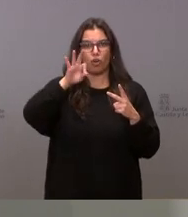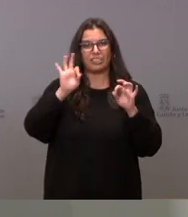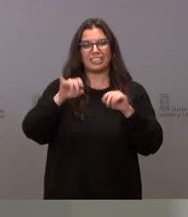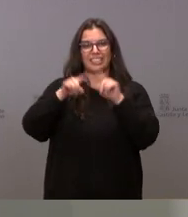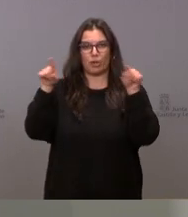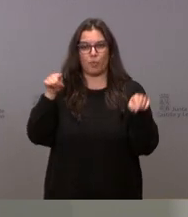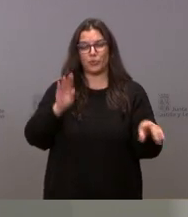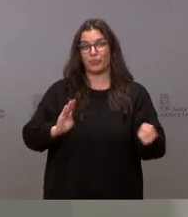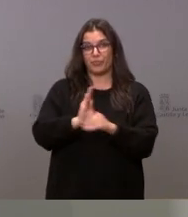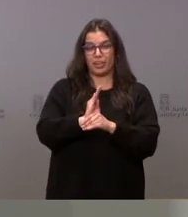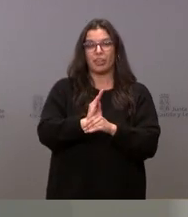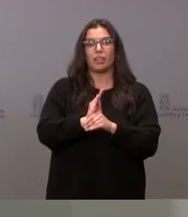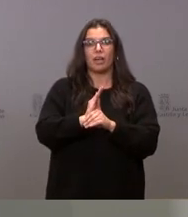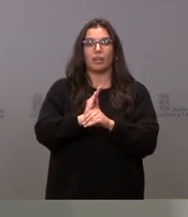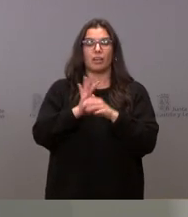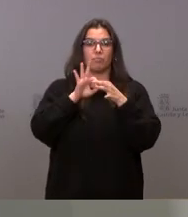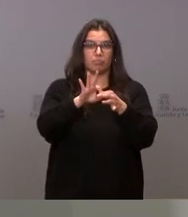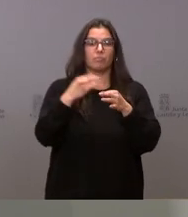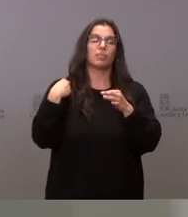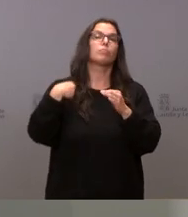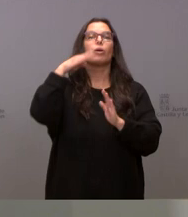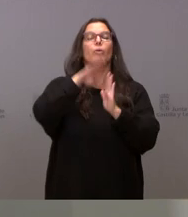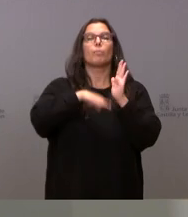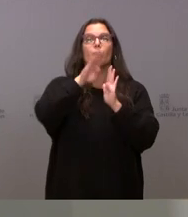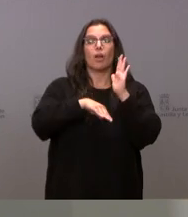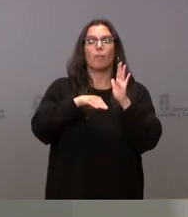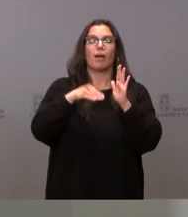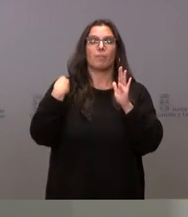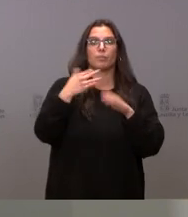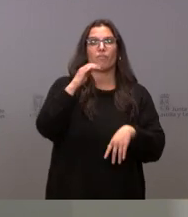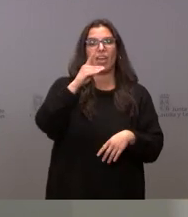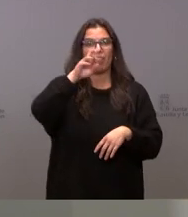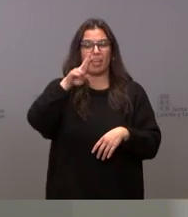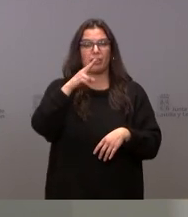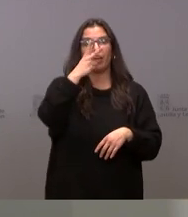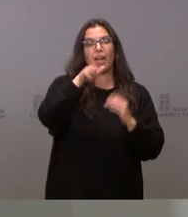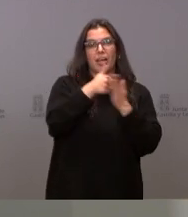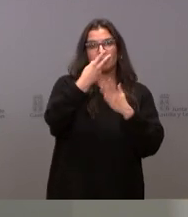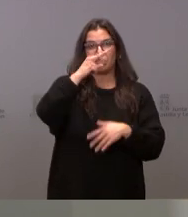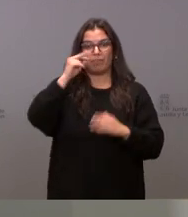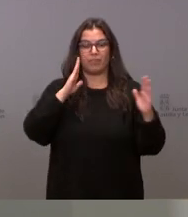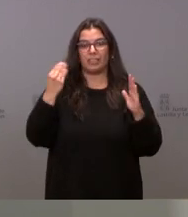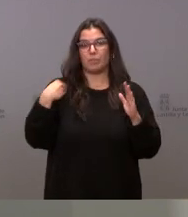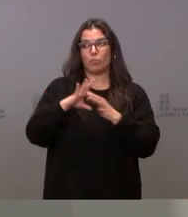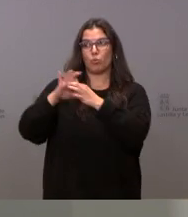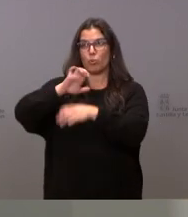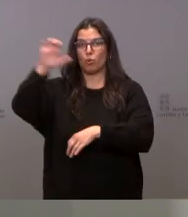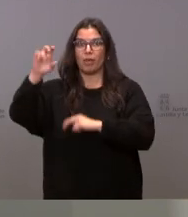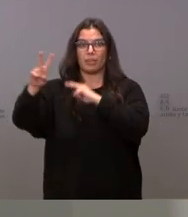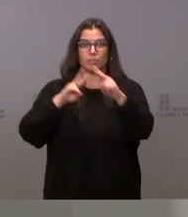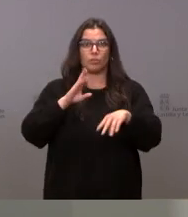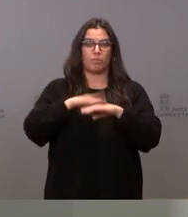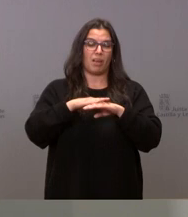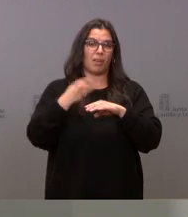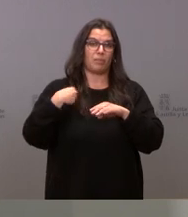Están financiados en el marco del programa operativo FEDER 2014-2020 como parte de la respuesta de la Unión Europea a la pandemia